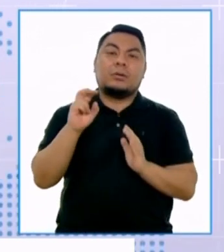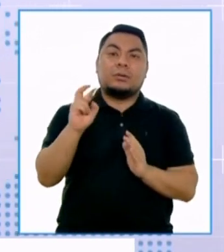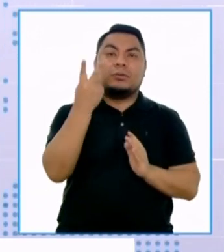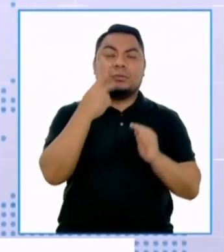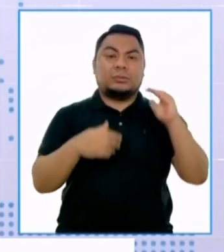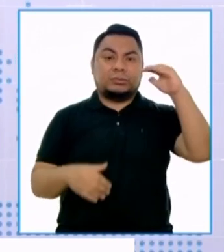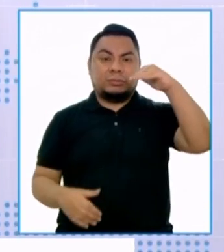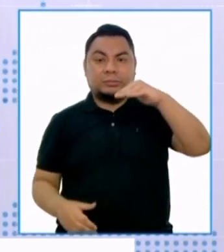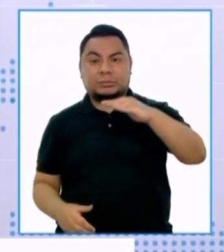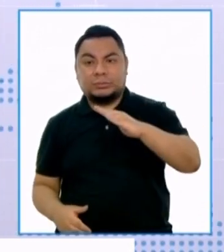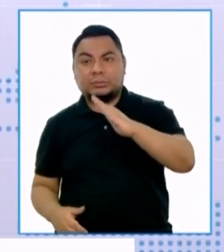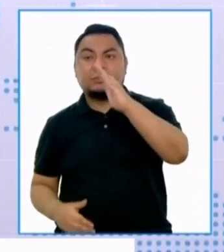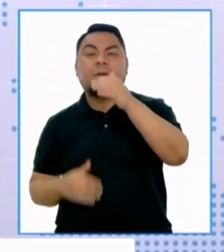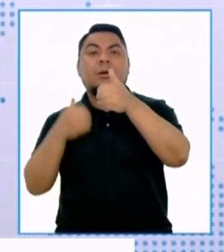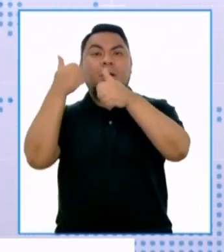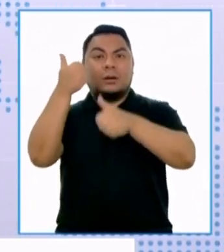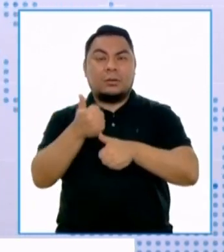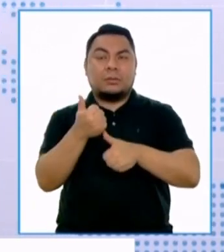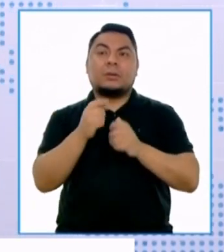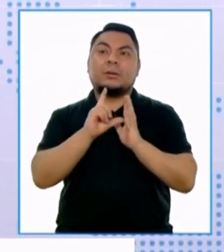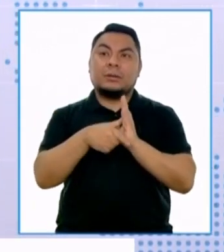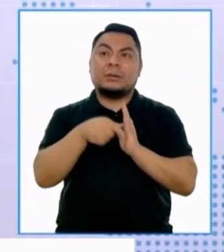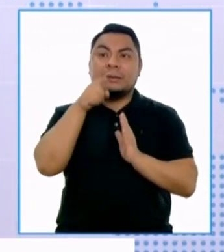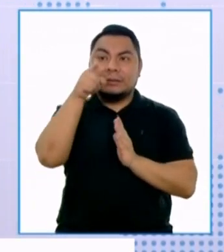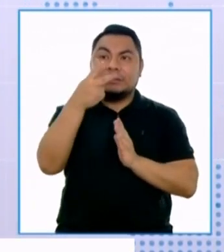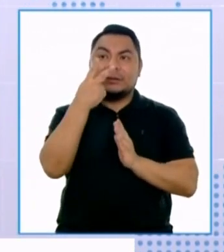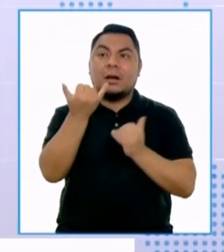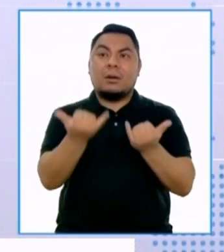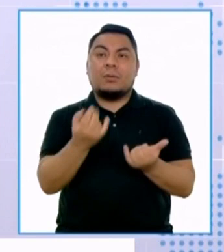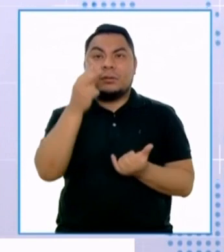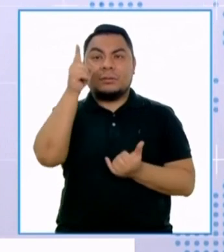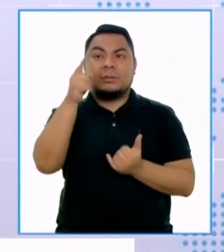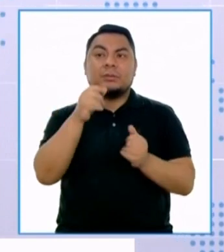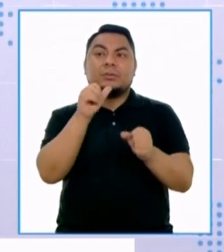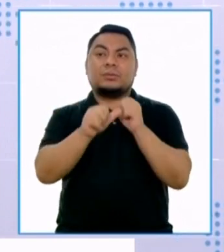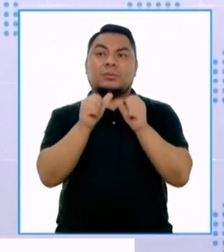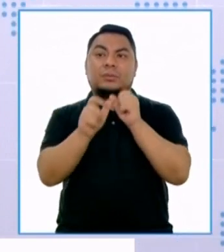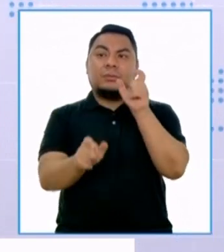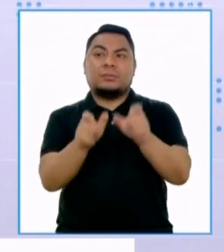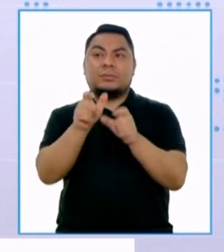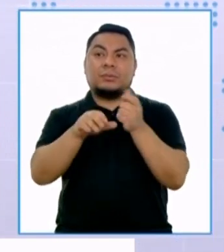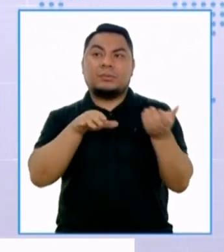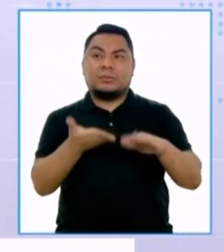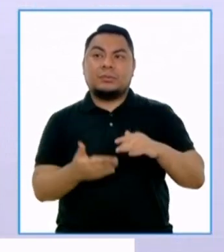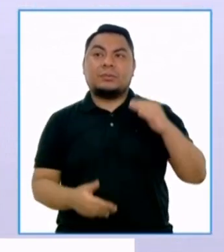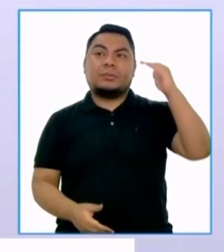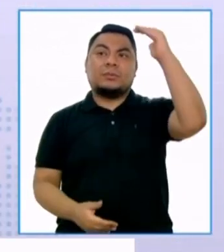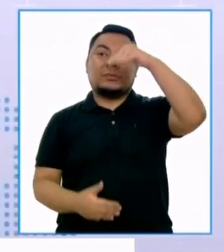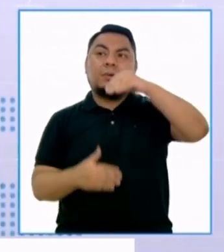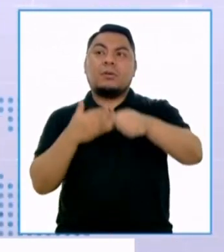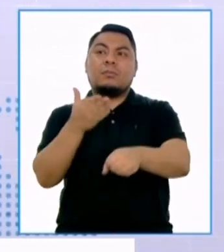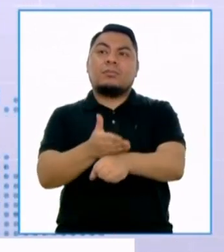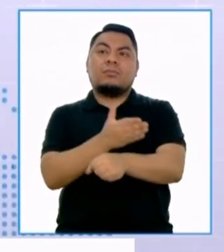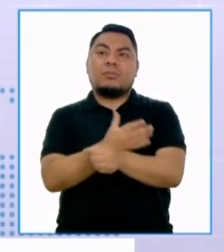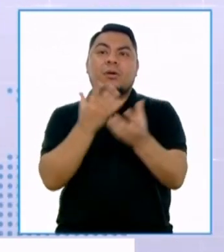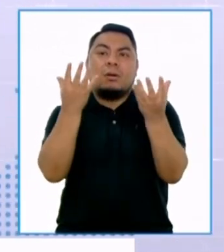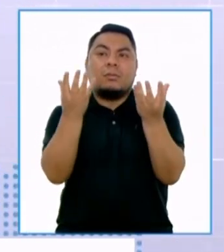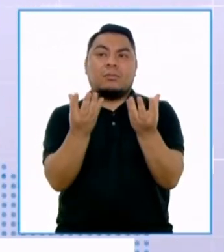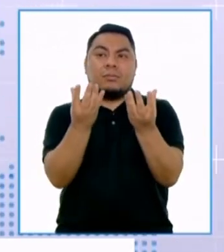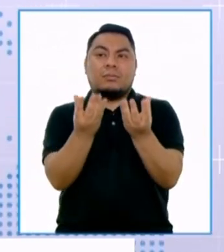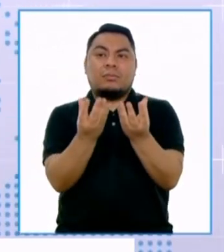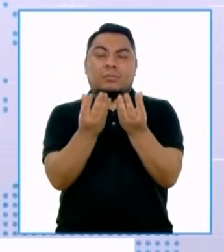hacia agosto. A partir de aquí, estamos observando que la cifra de personas fallecidas va disminuyendo